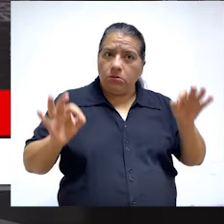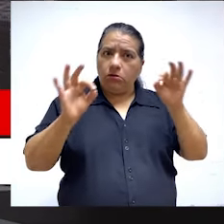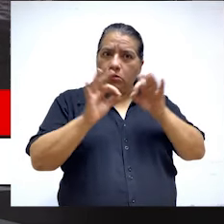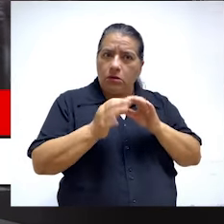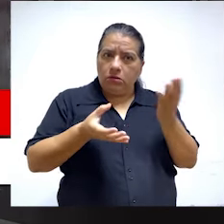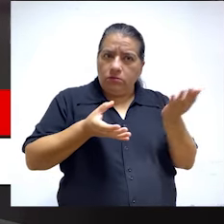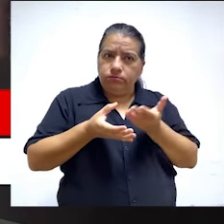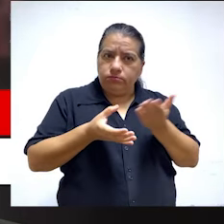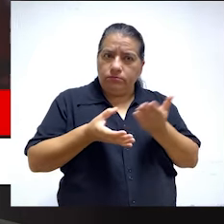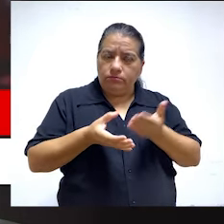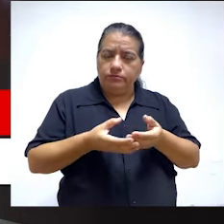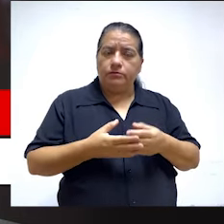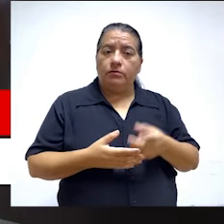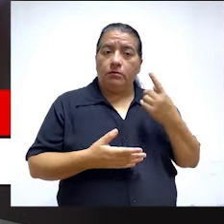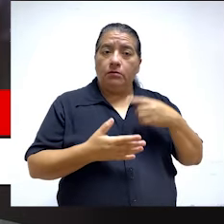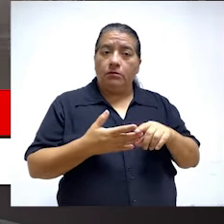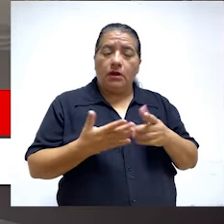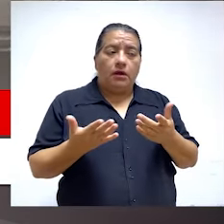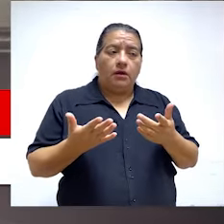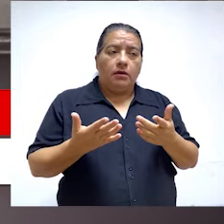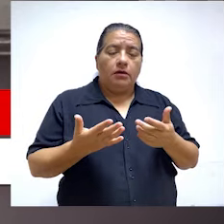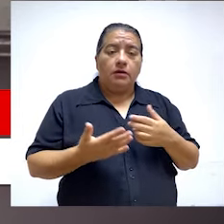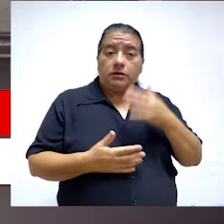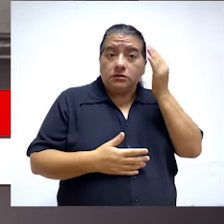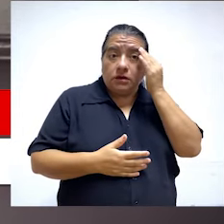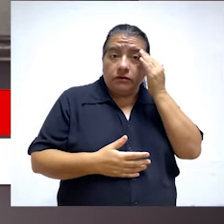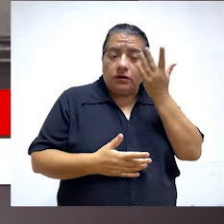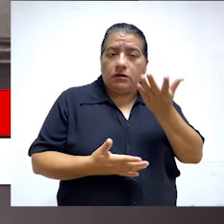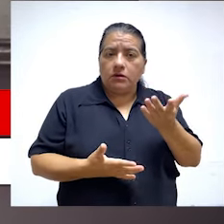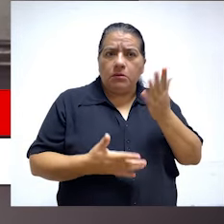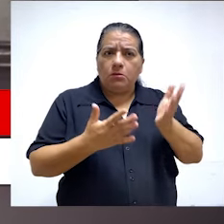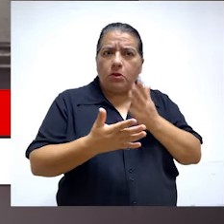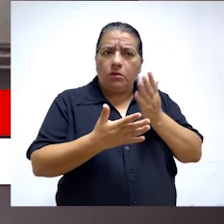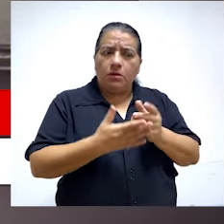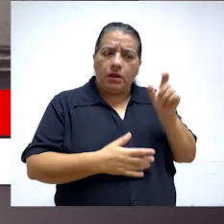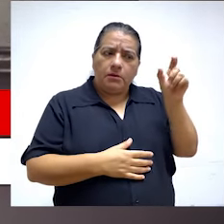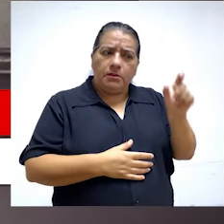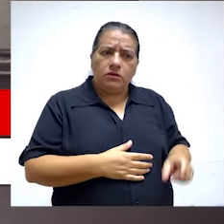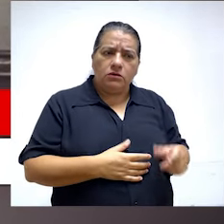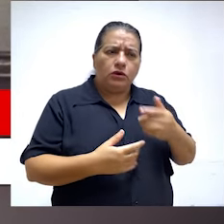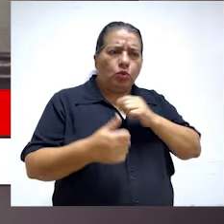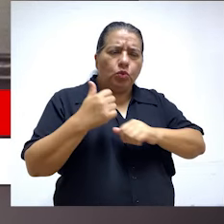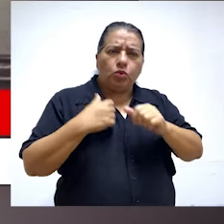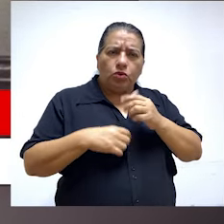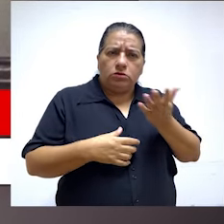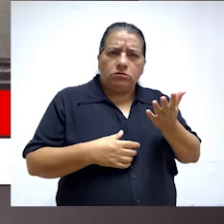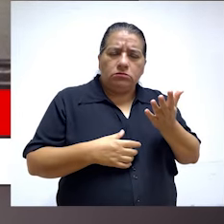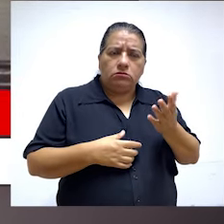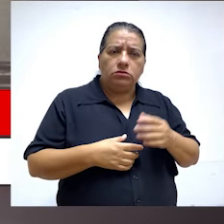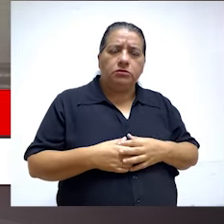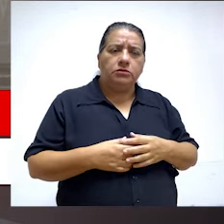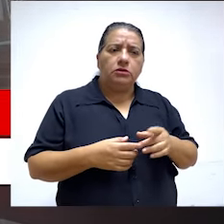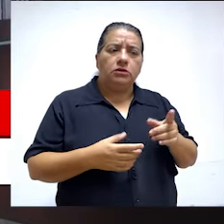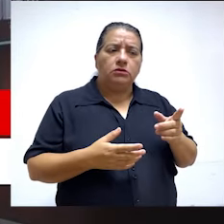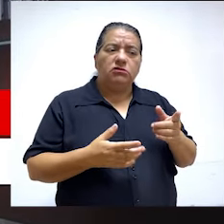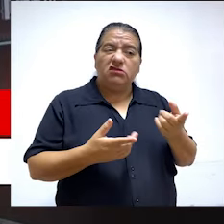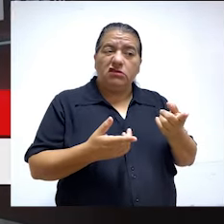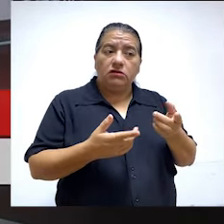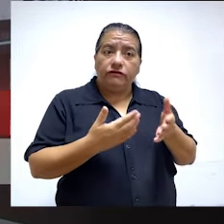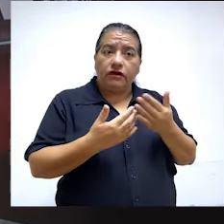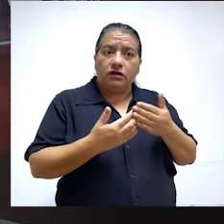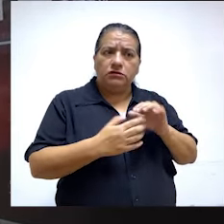importantes que sirven para ver el grado de riesgo en que está la persona y el grado de